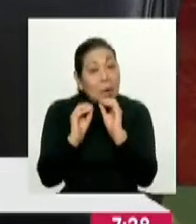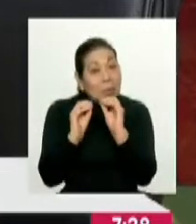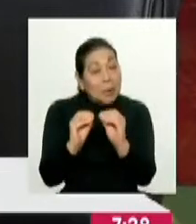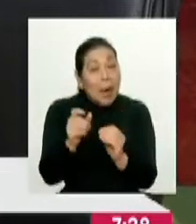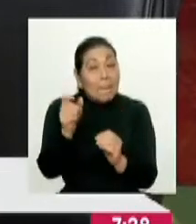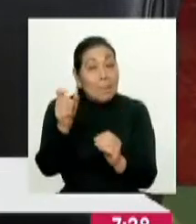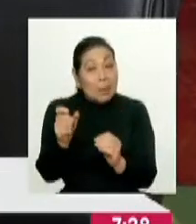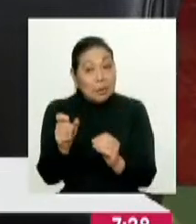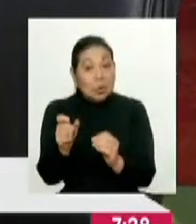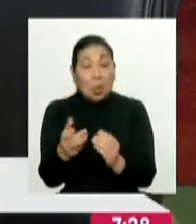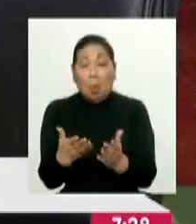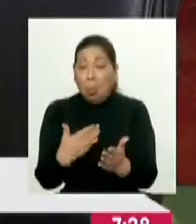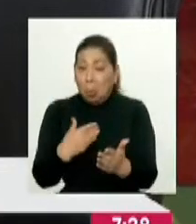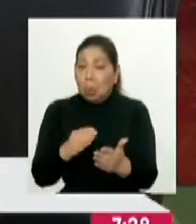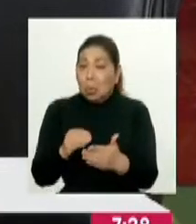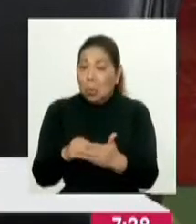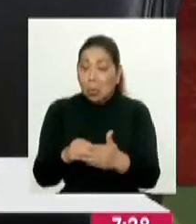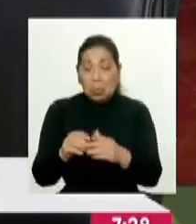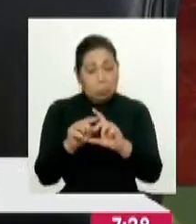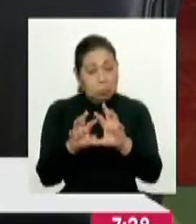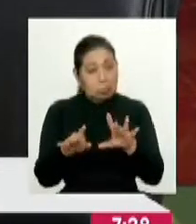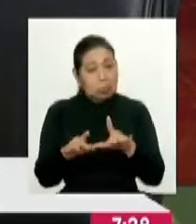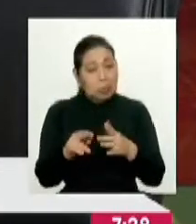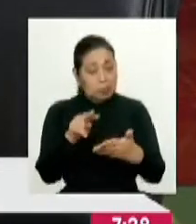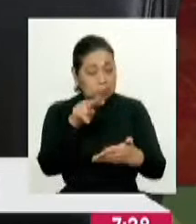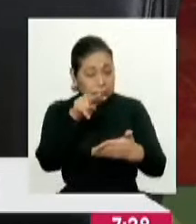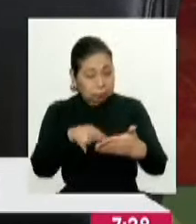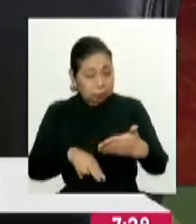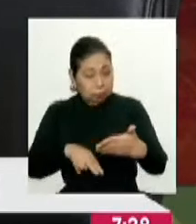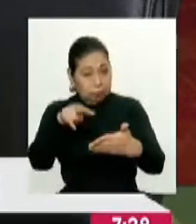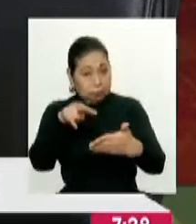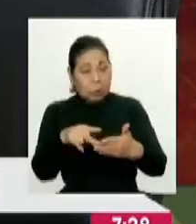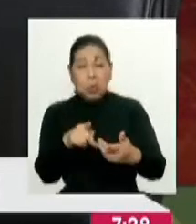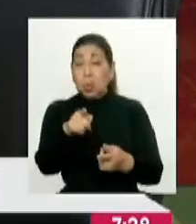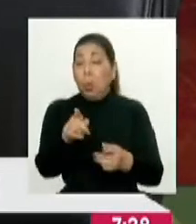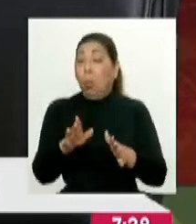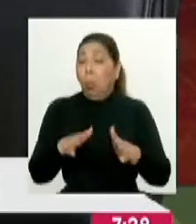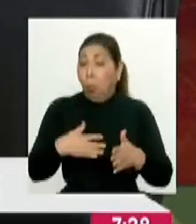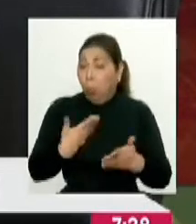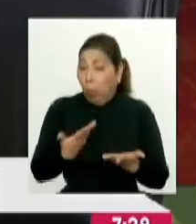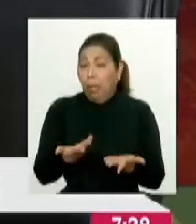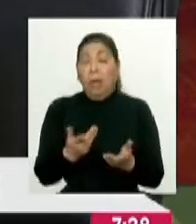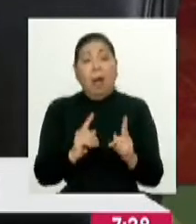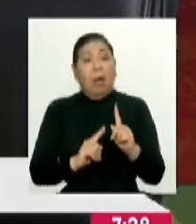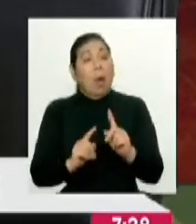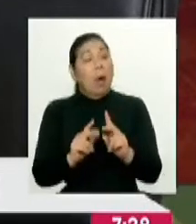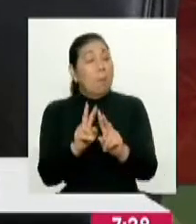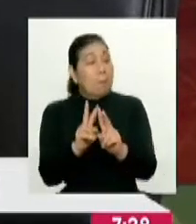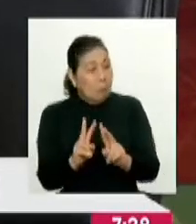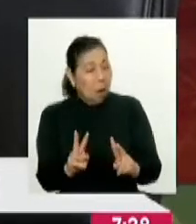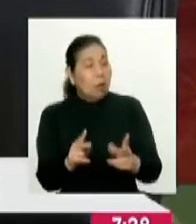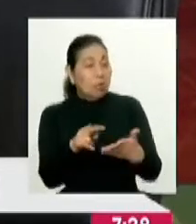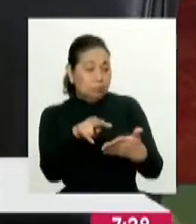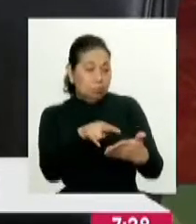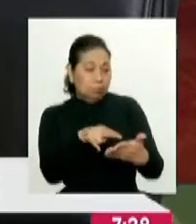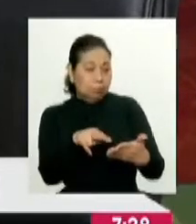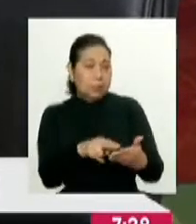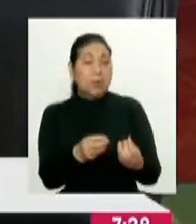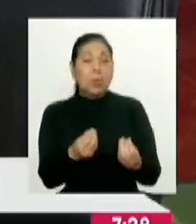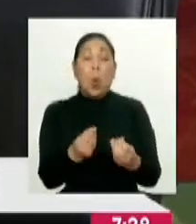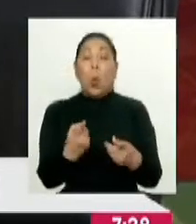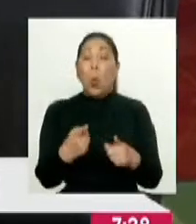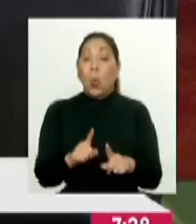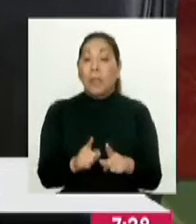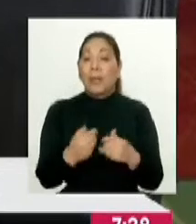el ciudadano o la ciudadana puede entrar a la plataforma y mirar, de manera que pueda hacerse algún tipo de valoración también adicional al